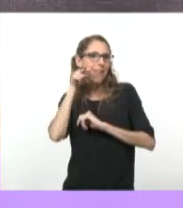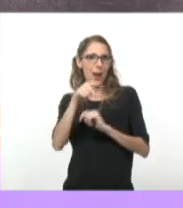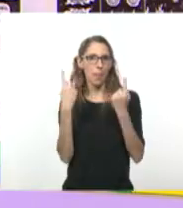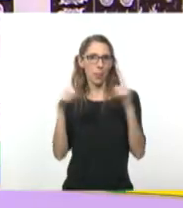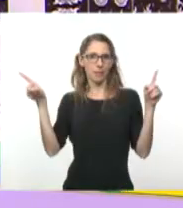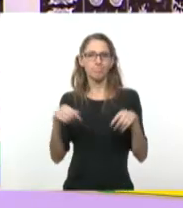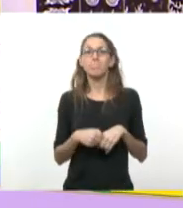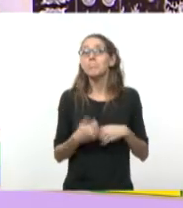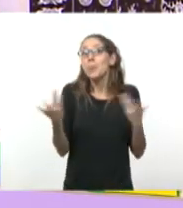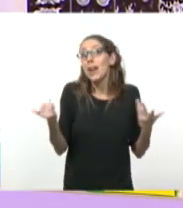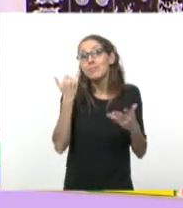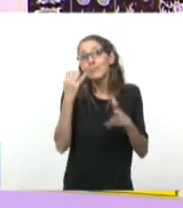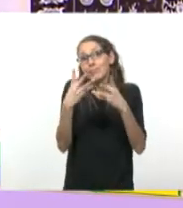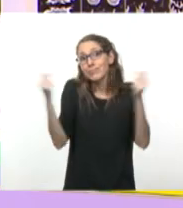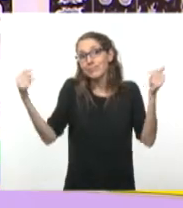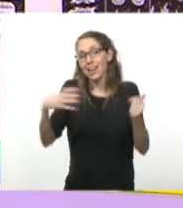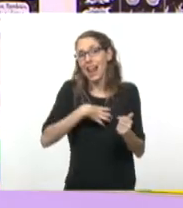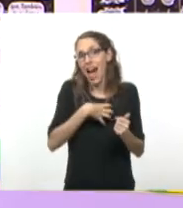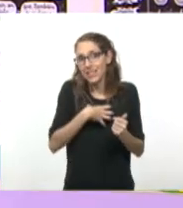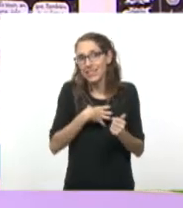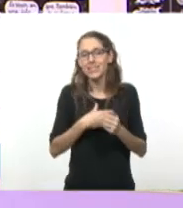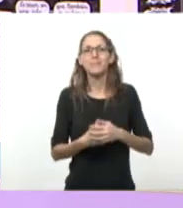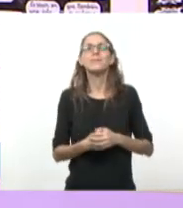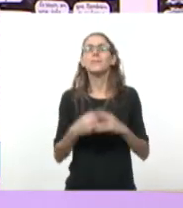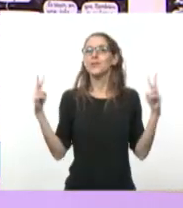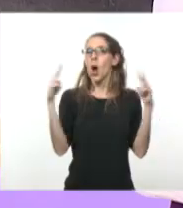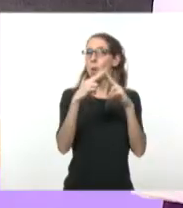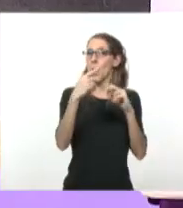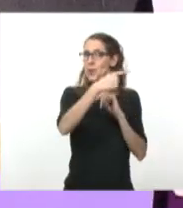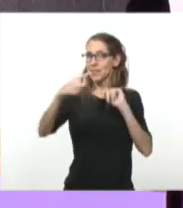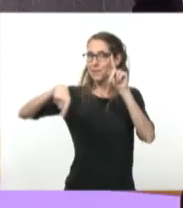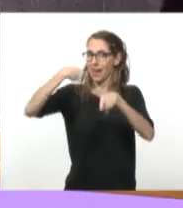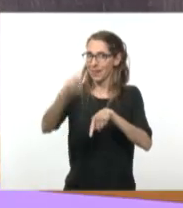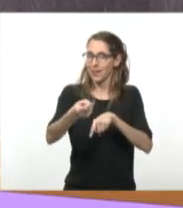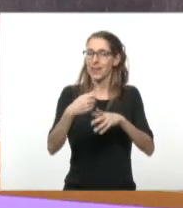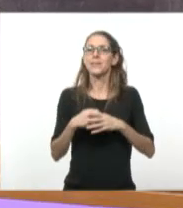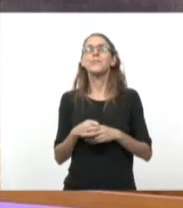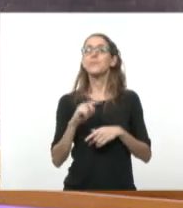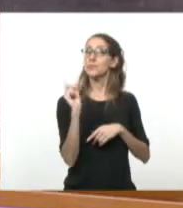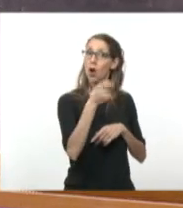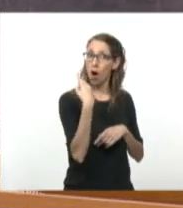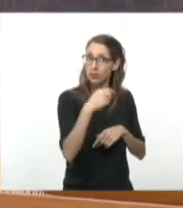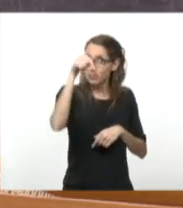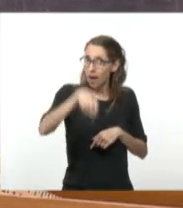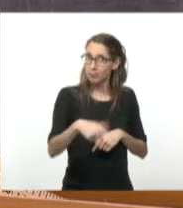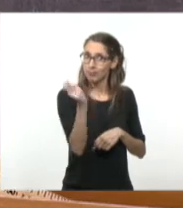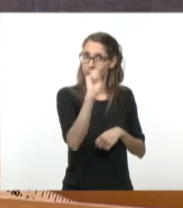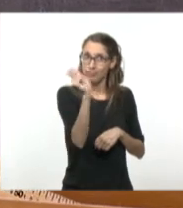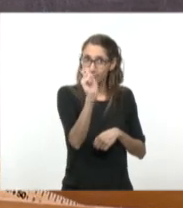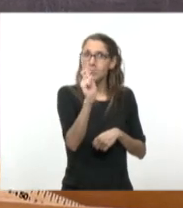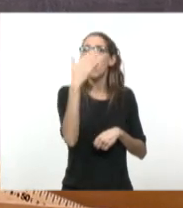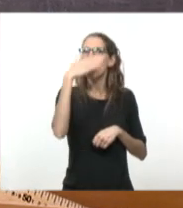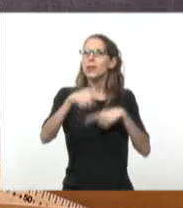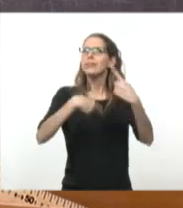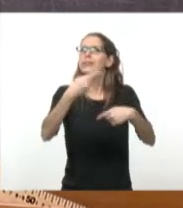participación. Se nos terminó. Nos vemos en una semana. Nos vemos en una semana. Nosotros nos vamos al recreo, se viene la clase de